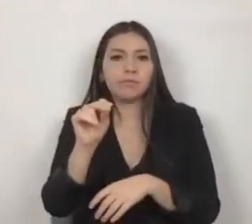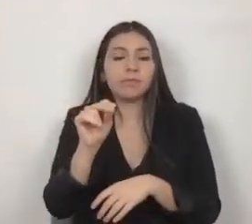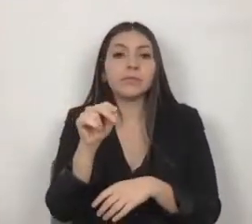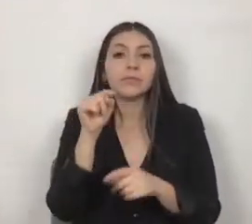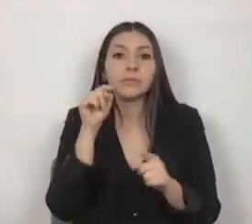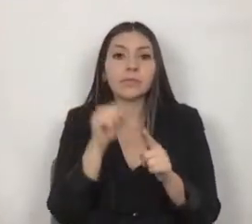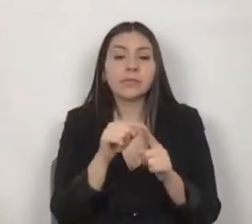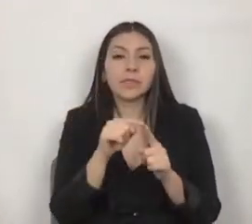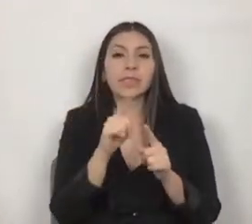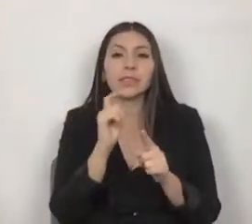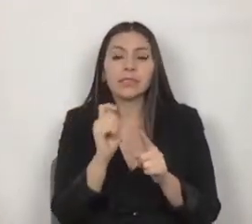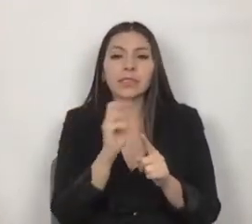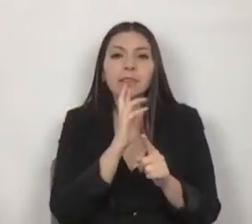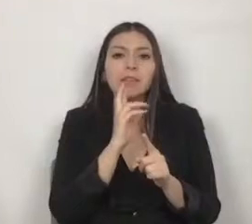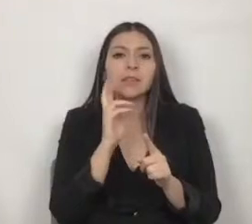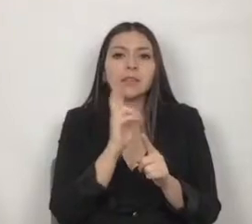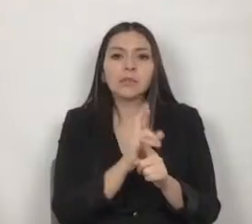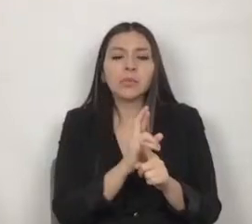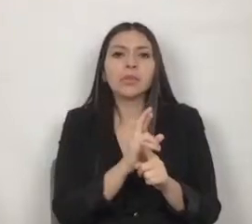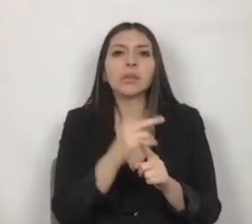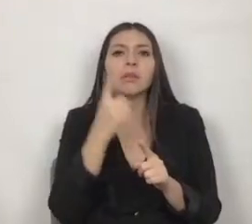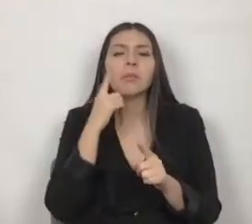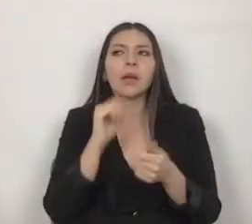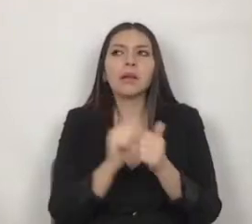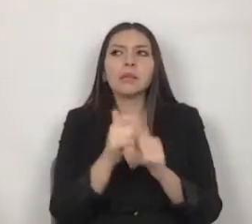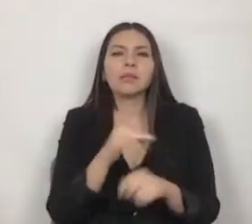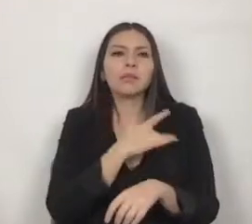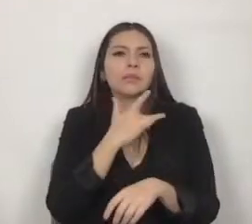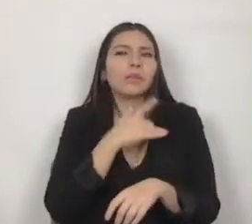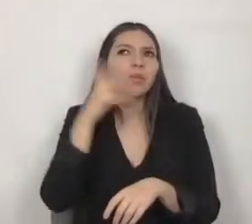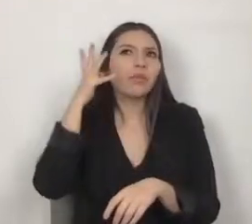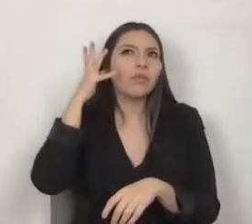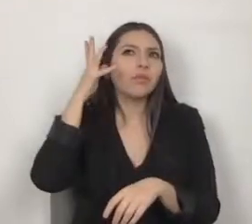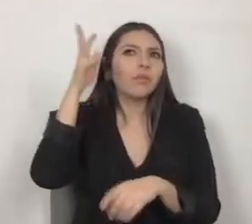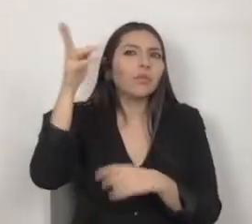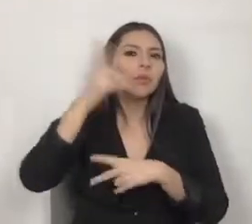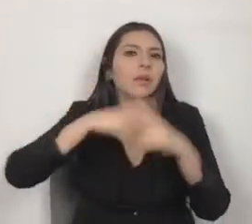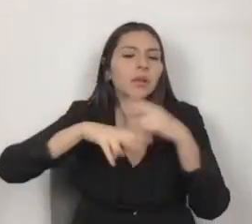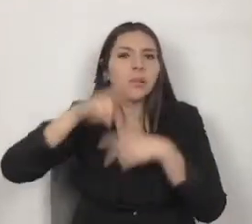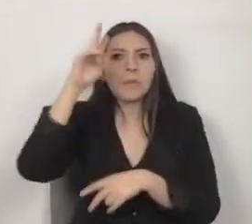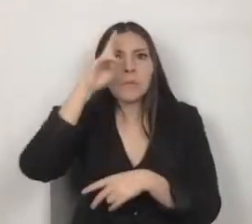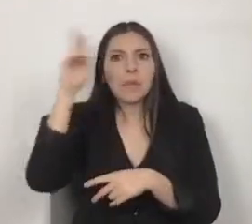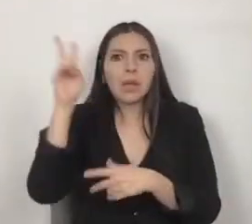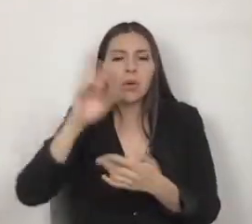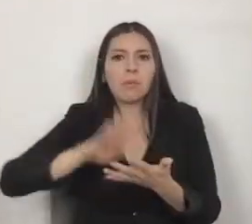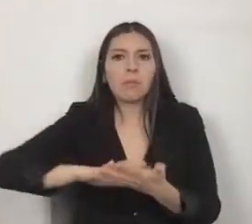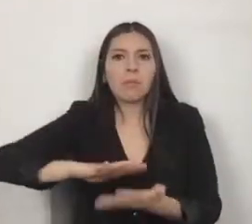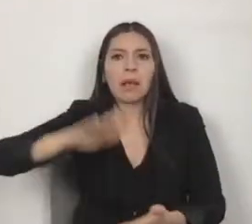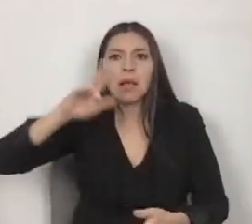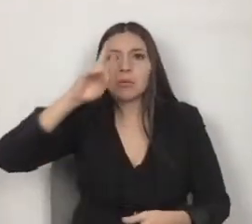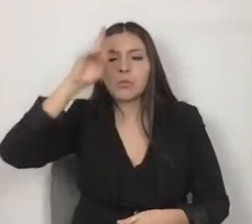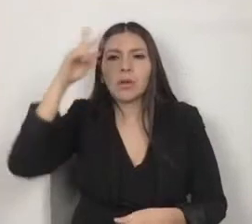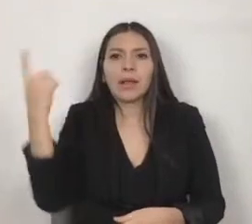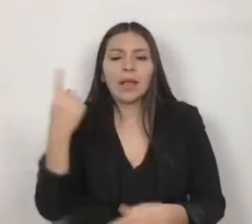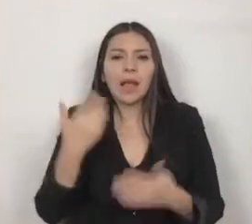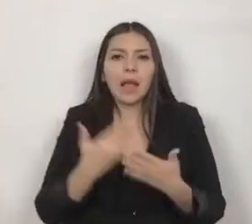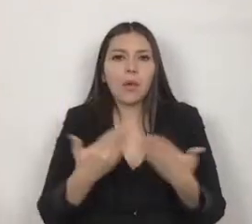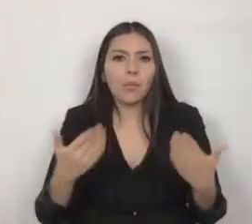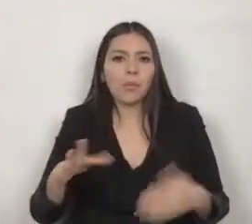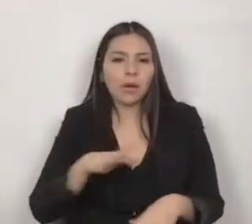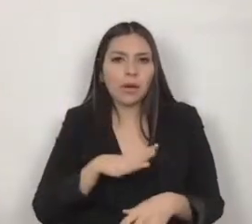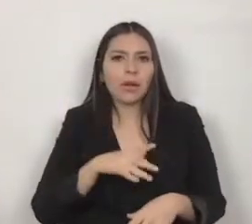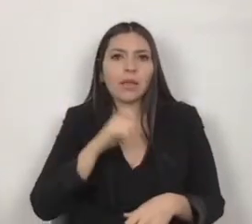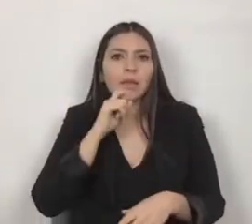visualizar un futuro de descomposición y de violencia mayores a los de hoy y de trastornos alimenticios